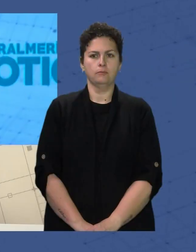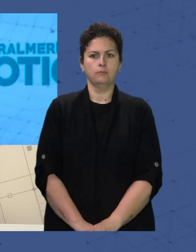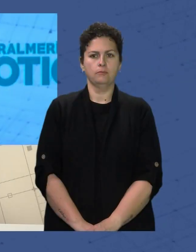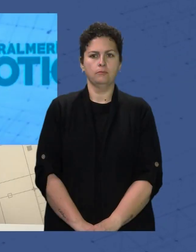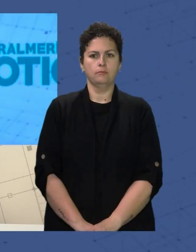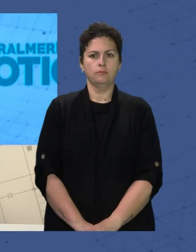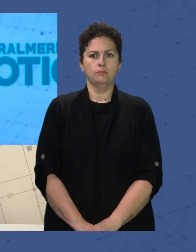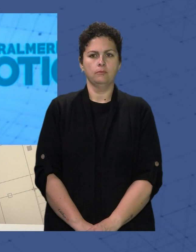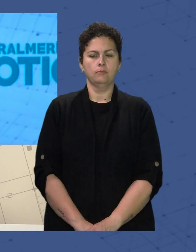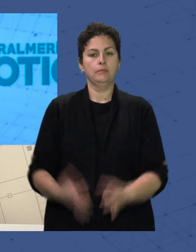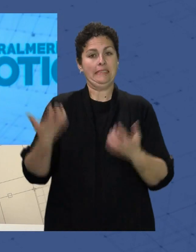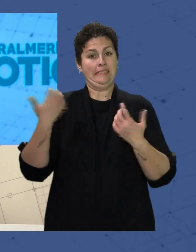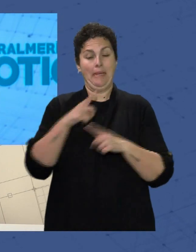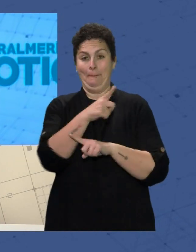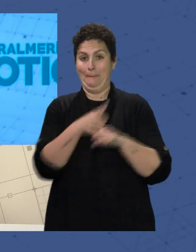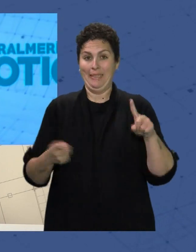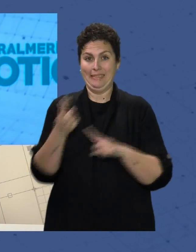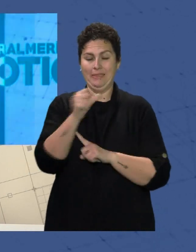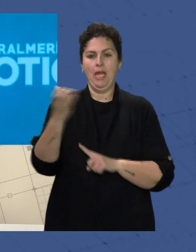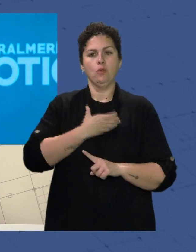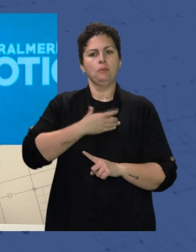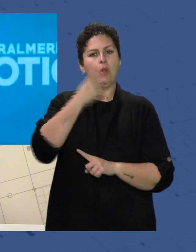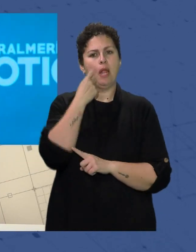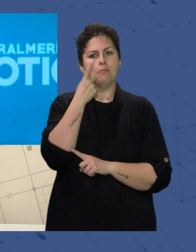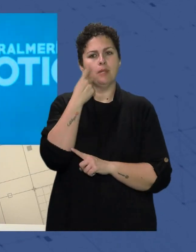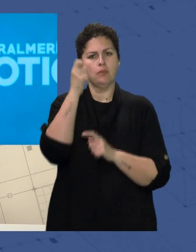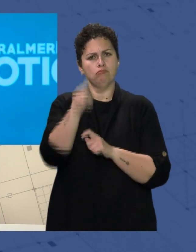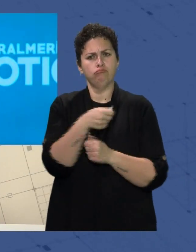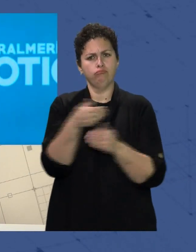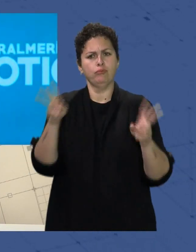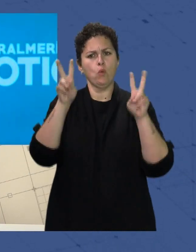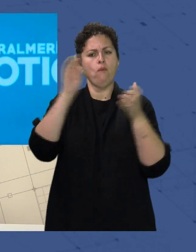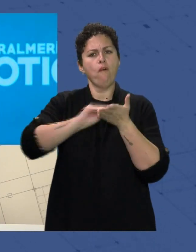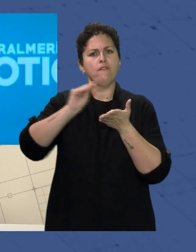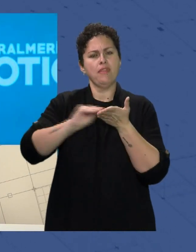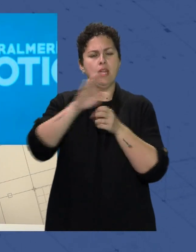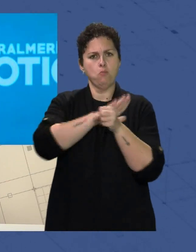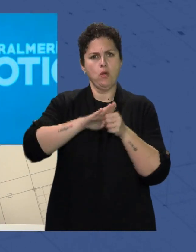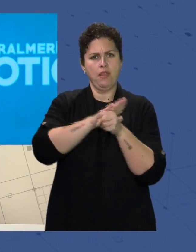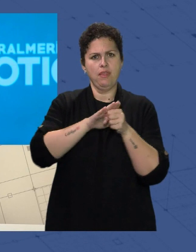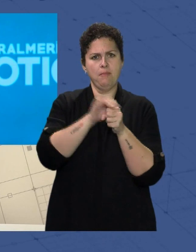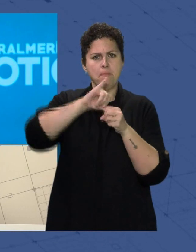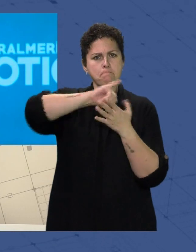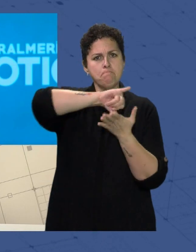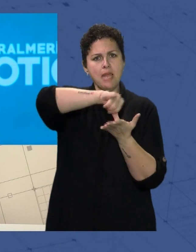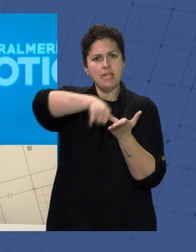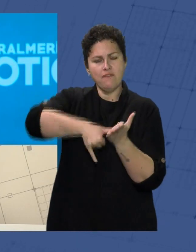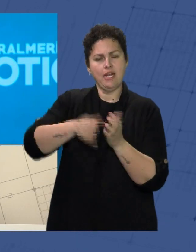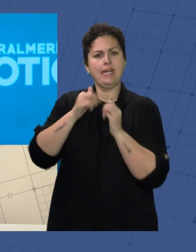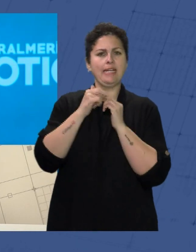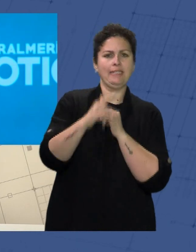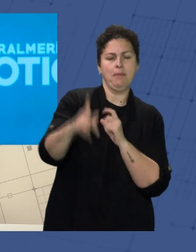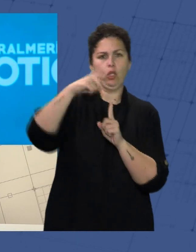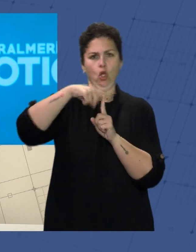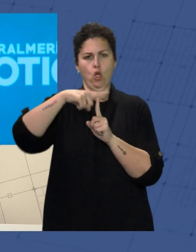Y ya en el Ecuador De la semana El Ayuntamiento de Almería Inauguraba La nueva oficina Municipal Periférica En Retamar Y El Toyo